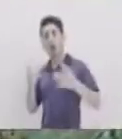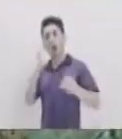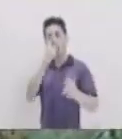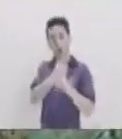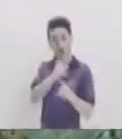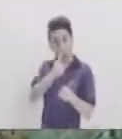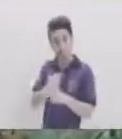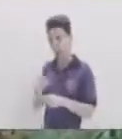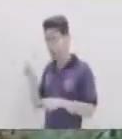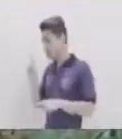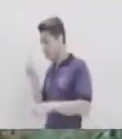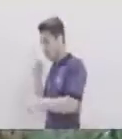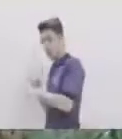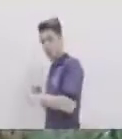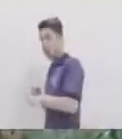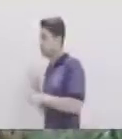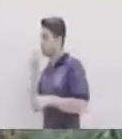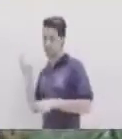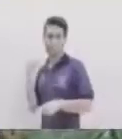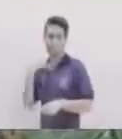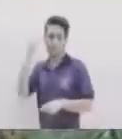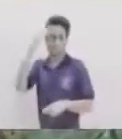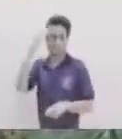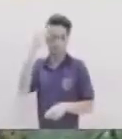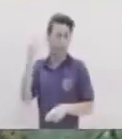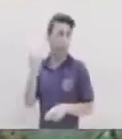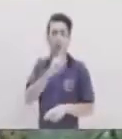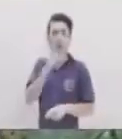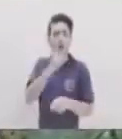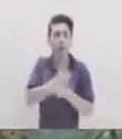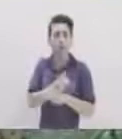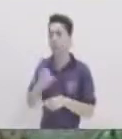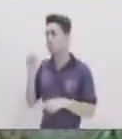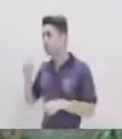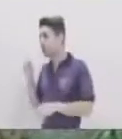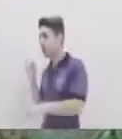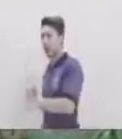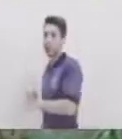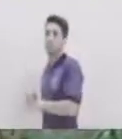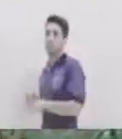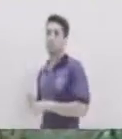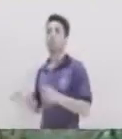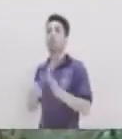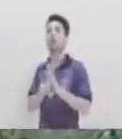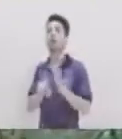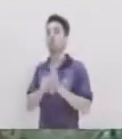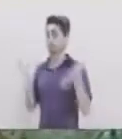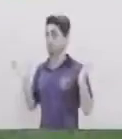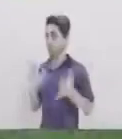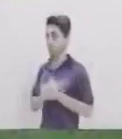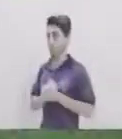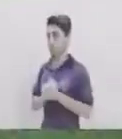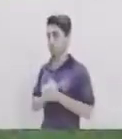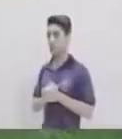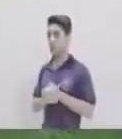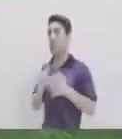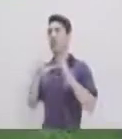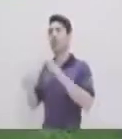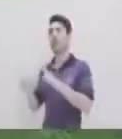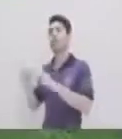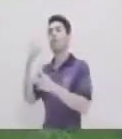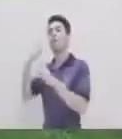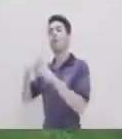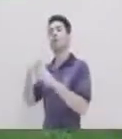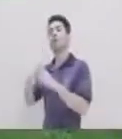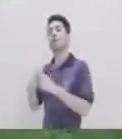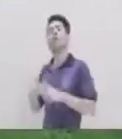incorrectas Siempre Finalmente sabemos Que es lo correcto Y lo incorrecto Que podemos hacer Por ejemplo Un líder